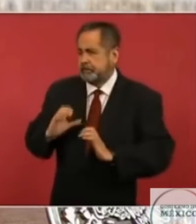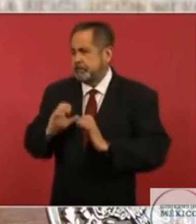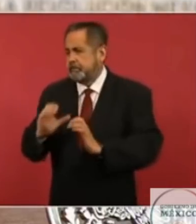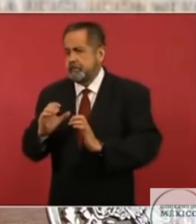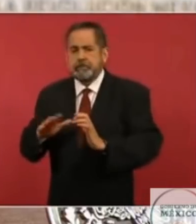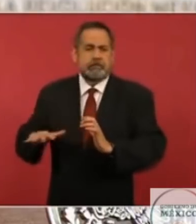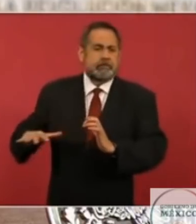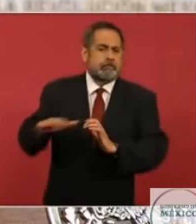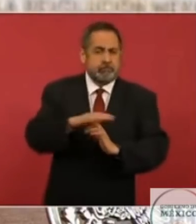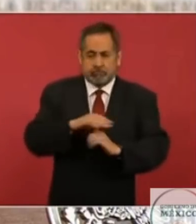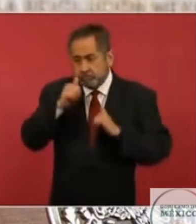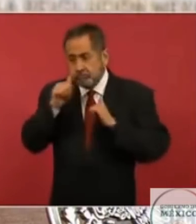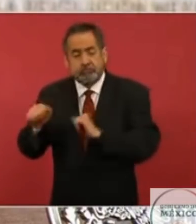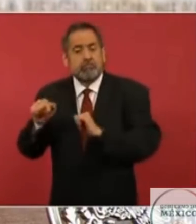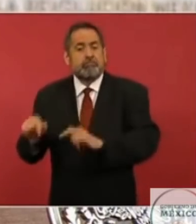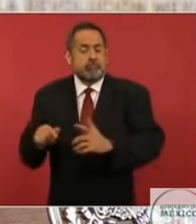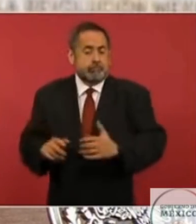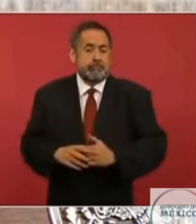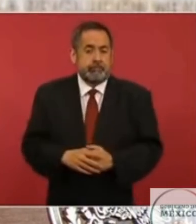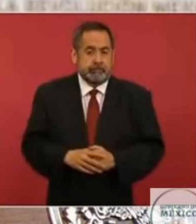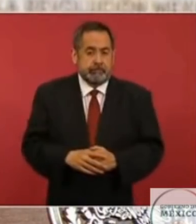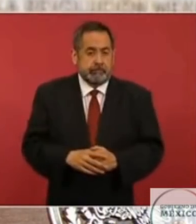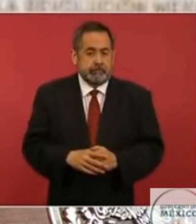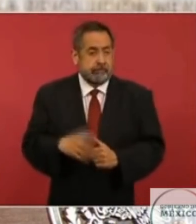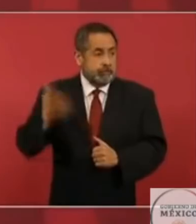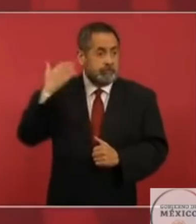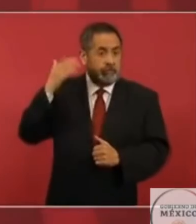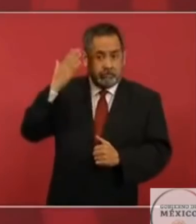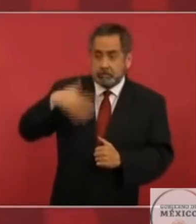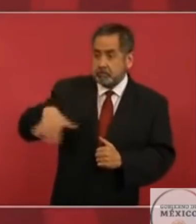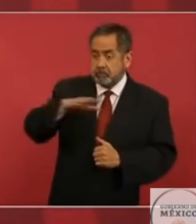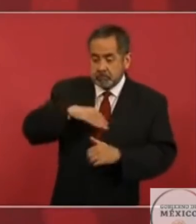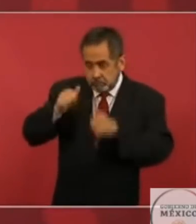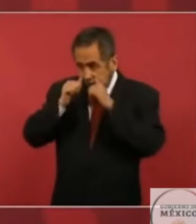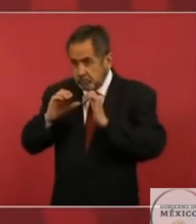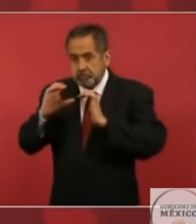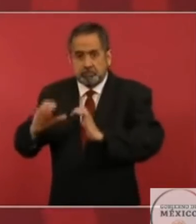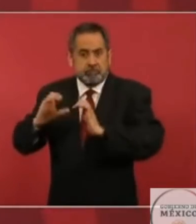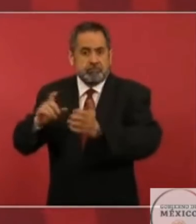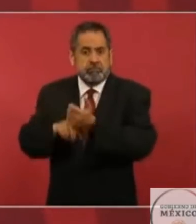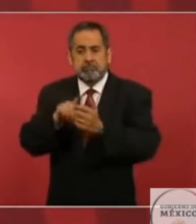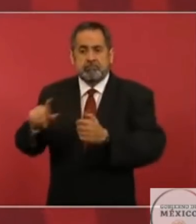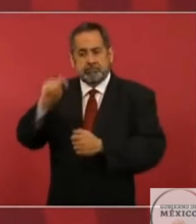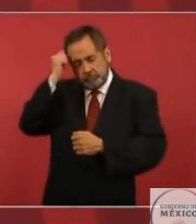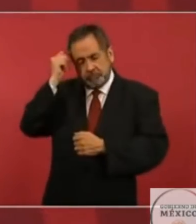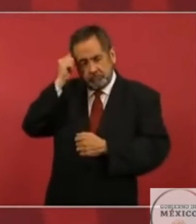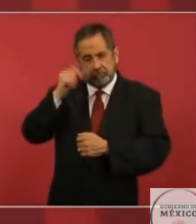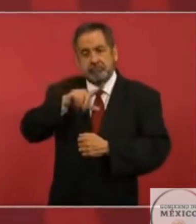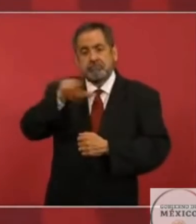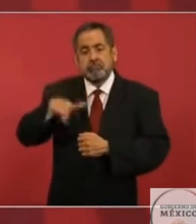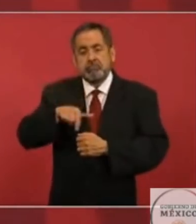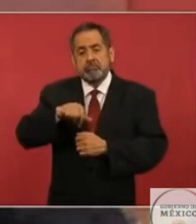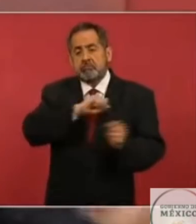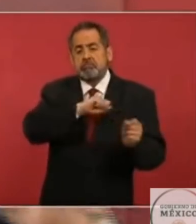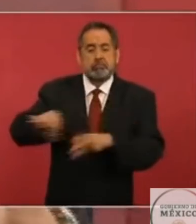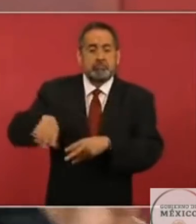el lago, todo el mundo cuidaba el lago y de repente todo se